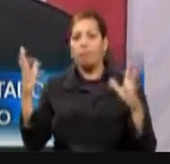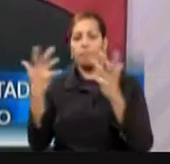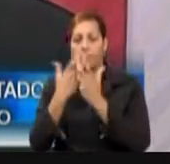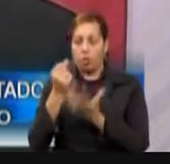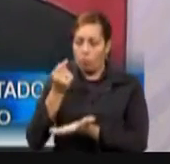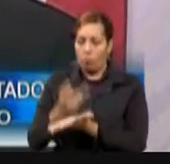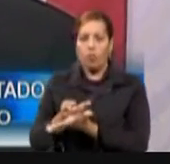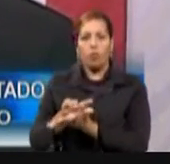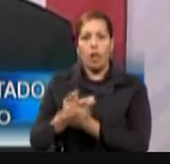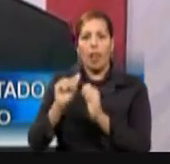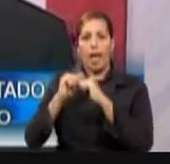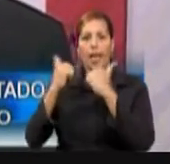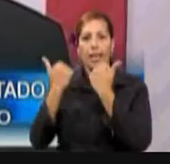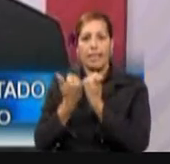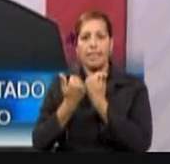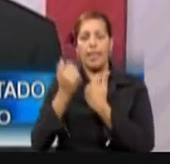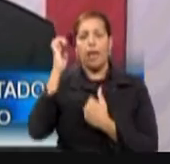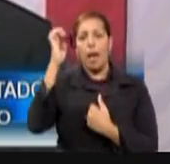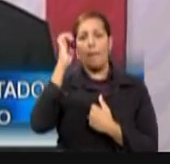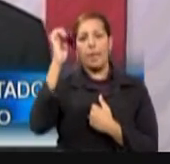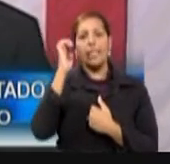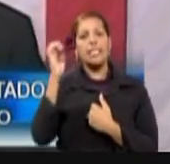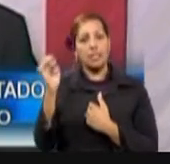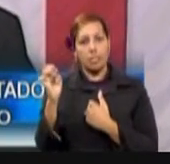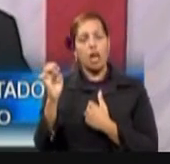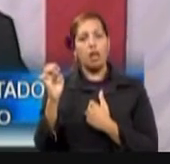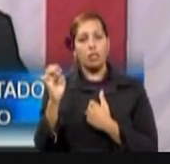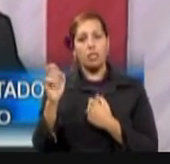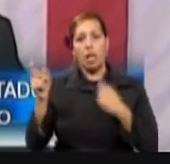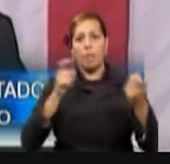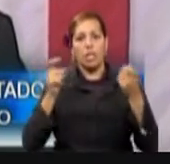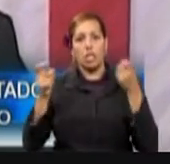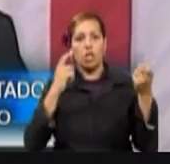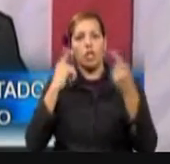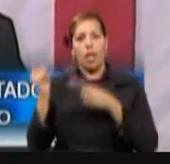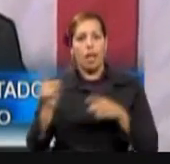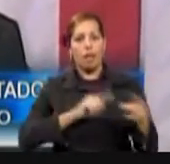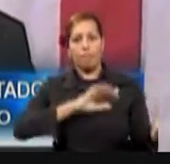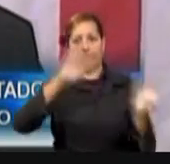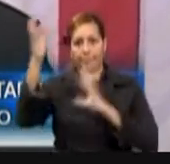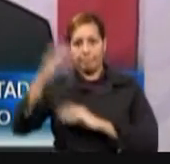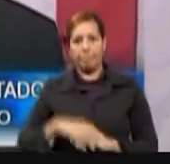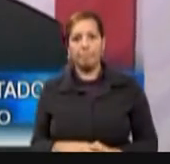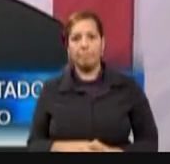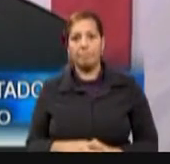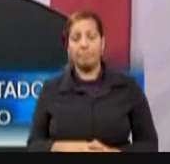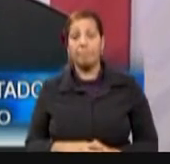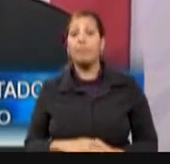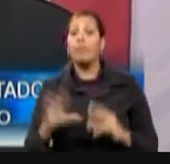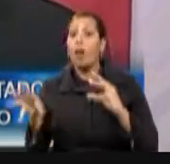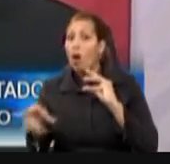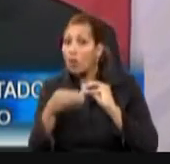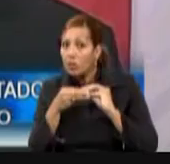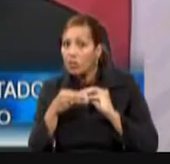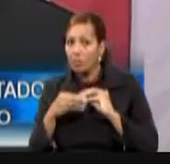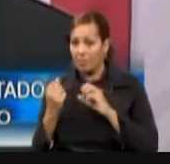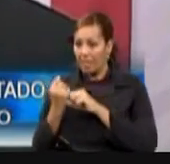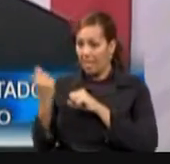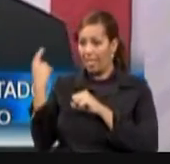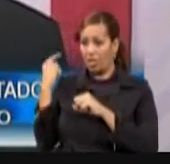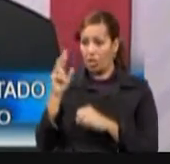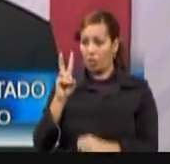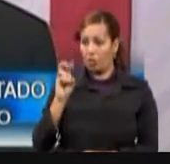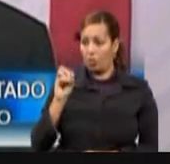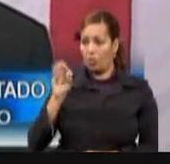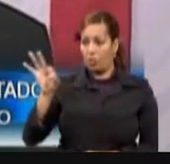validados por la Agencia Estatal para el Manejo de Emergencias y Administración de Desastres. Además, este pasado año más de